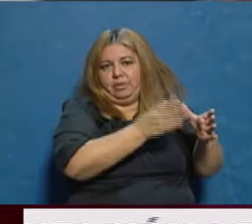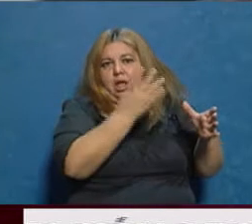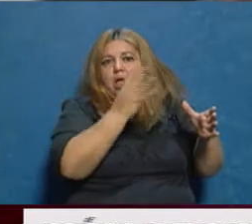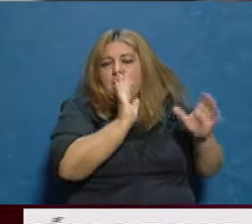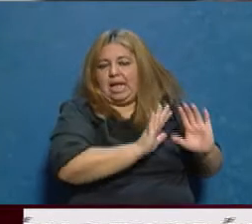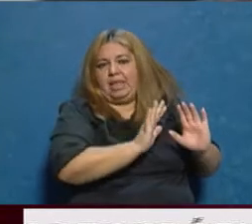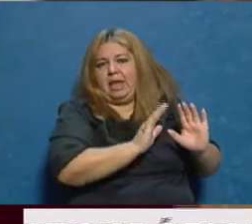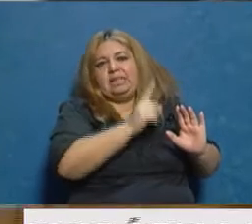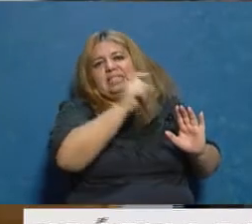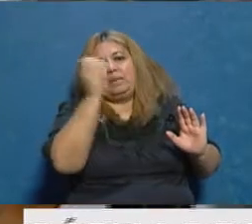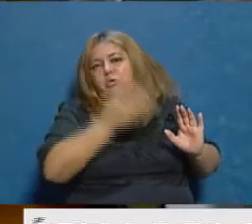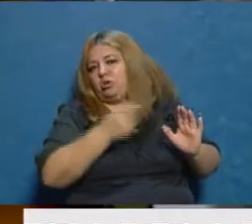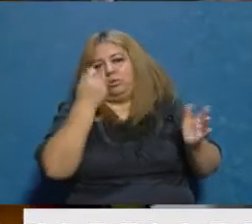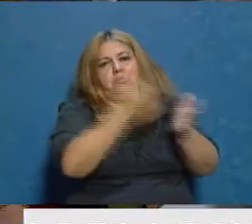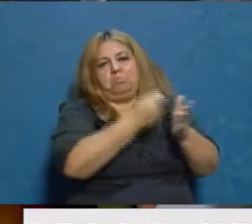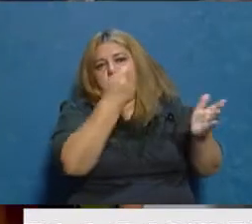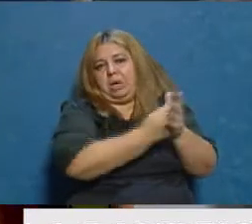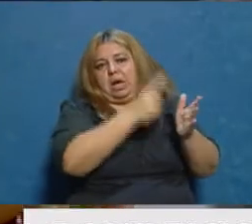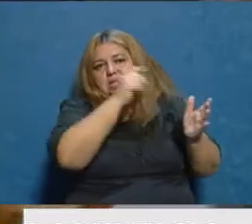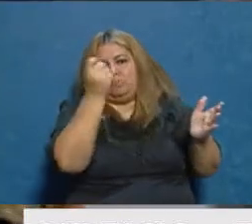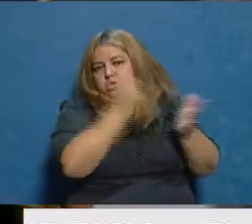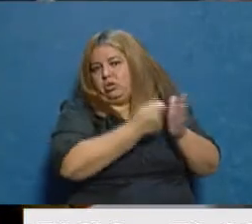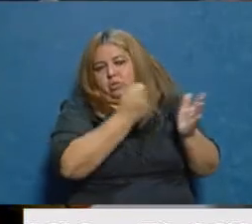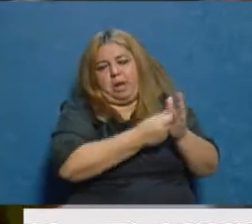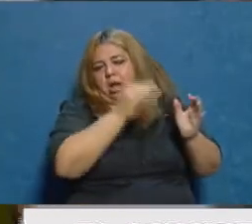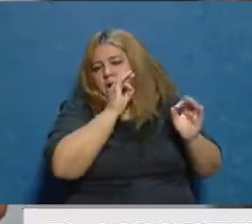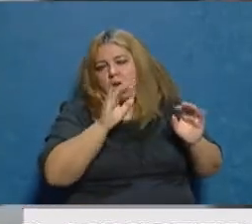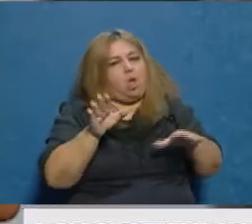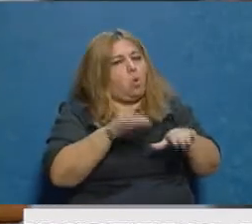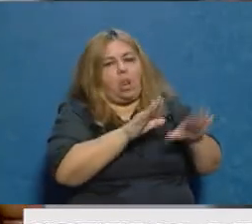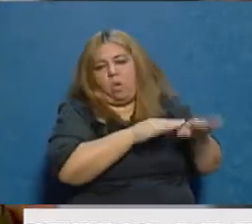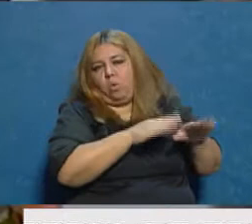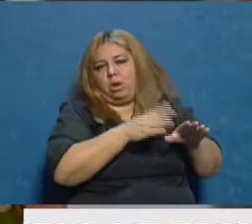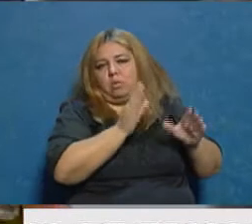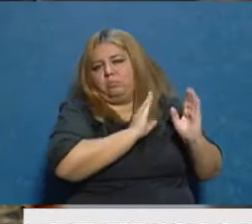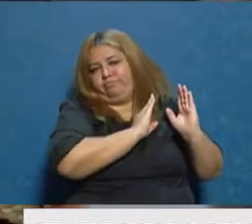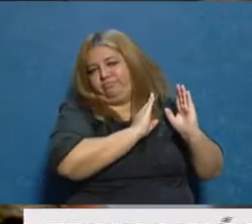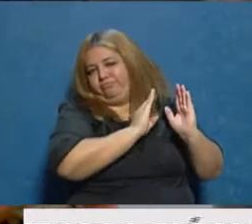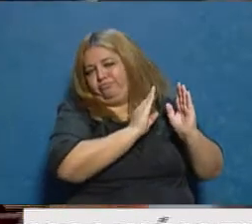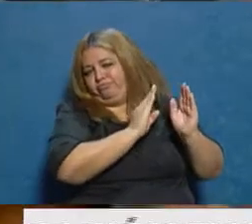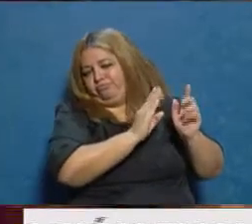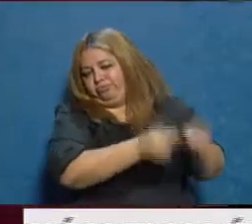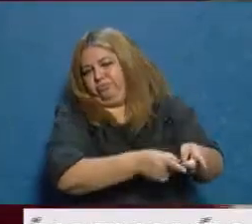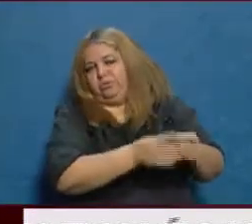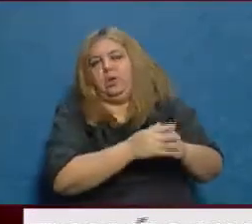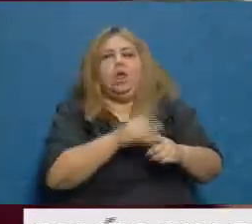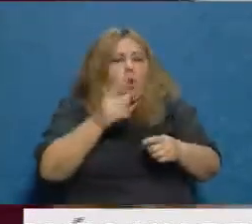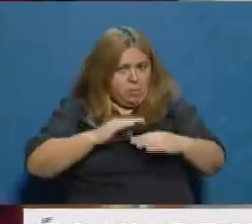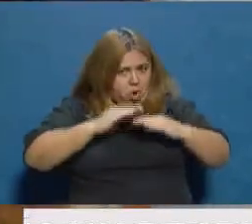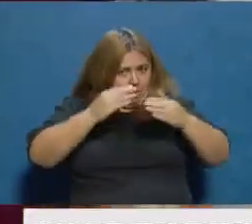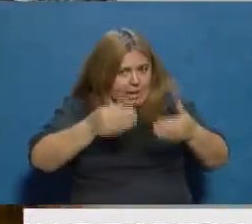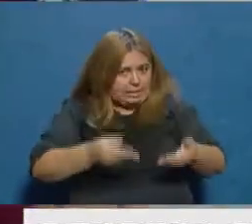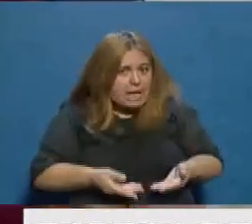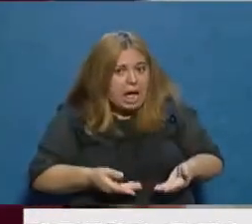% a todos iguales. Lo mismo sucederá, supongo, con embarazadas